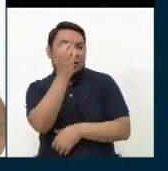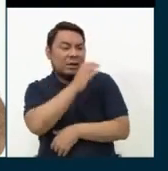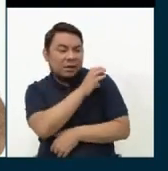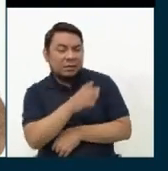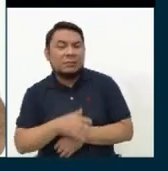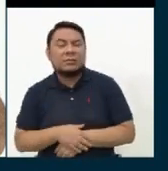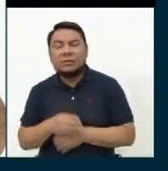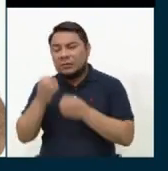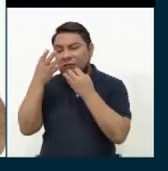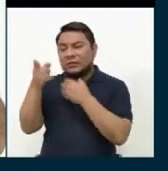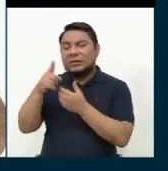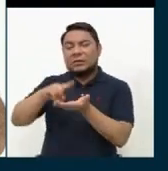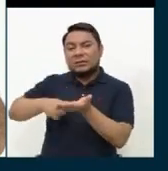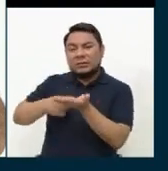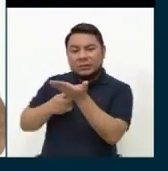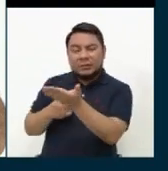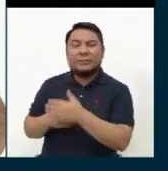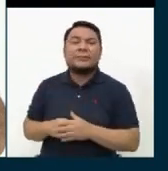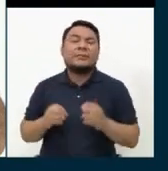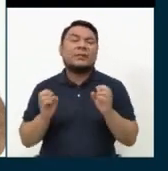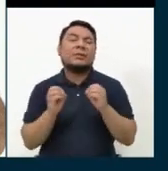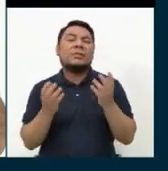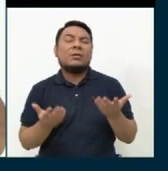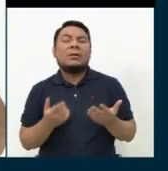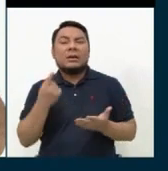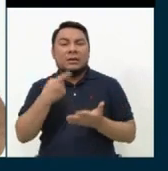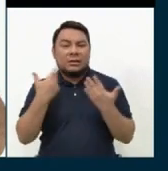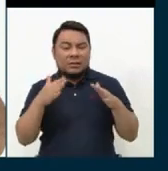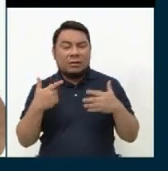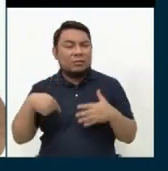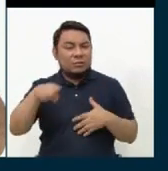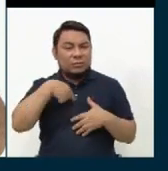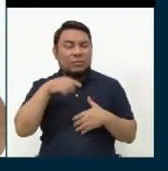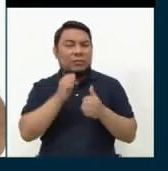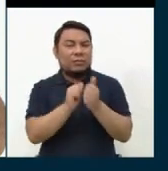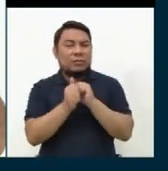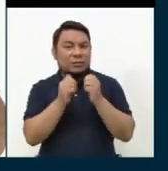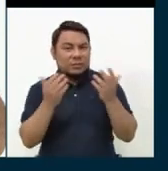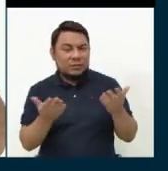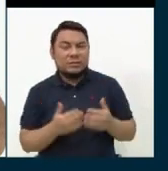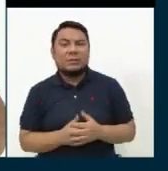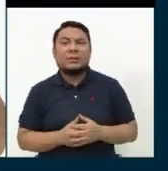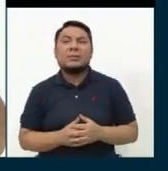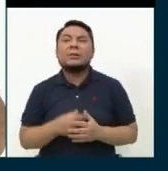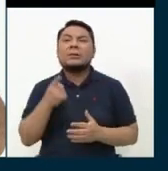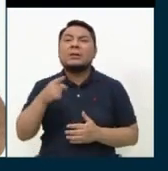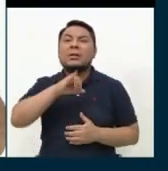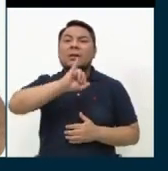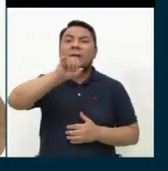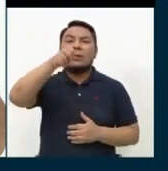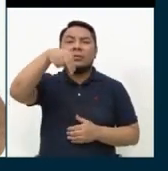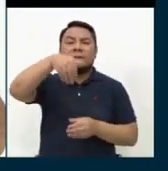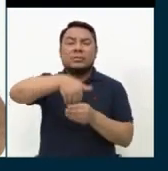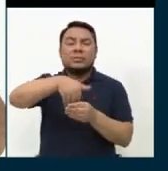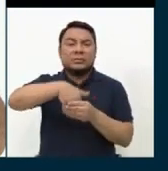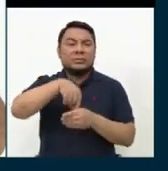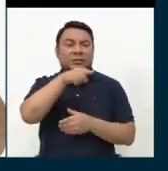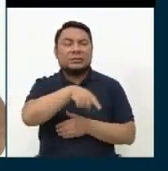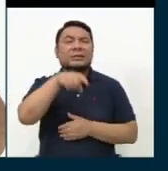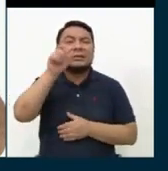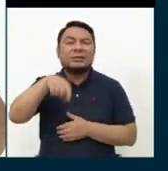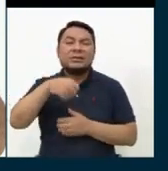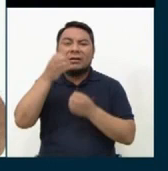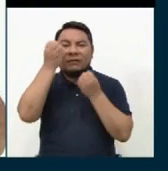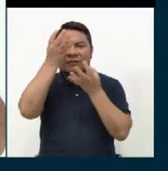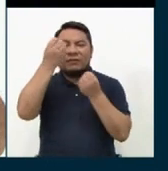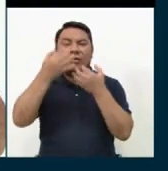los datos que tiene Reniek, o lo que hemos pasado nosotros como candidatos? Que el Jurado Nacional de Elecciones requiere también